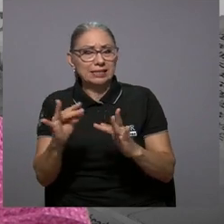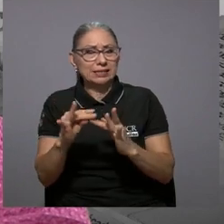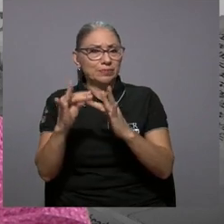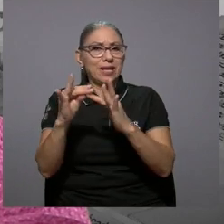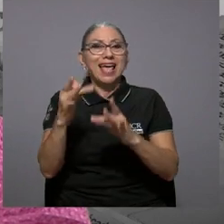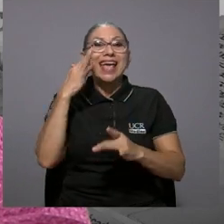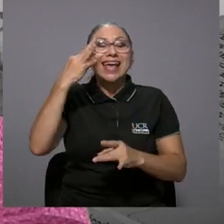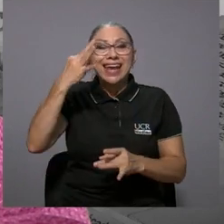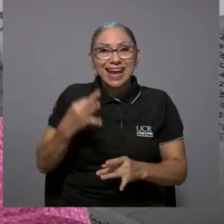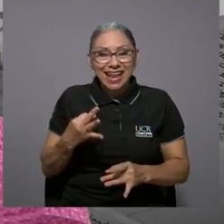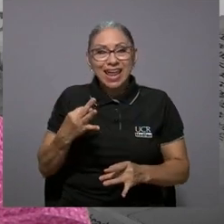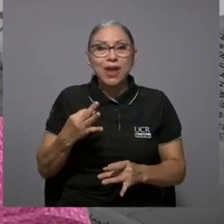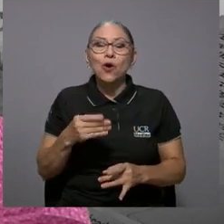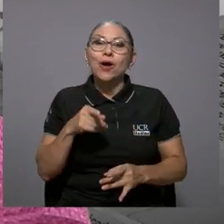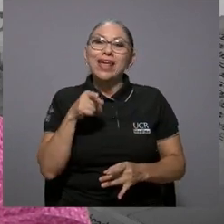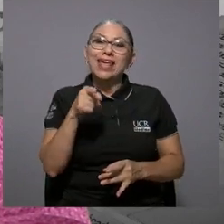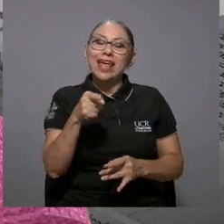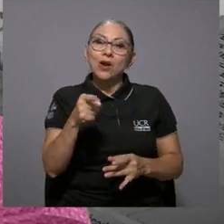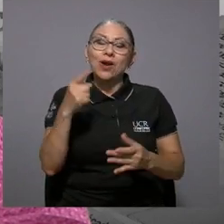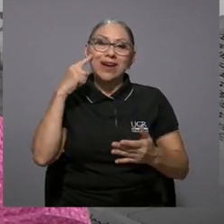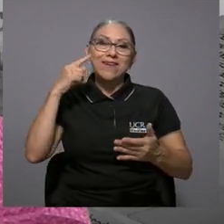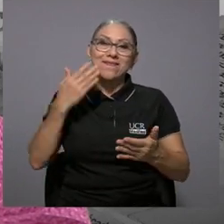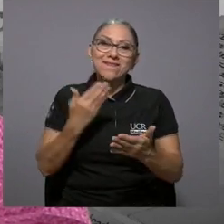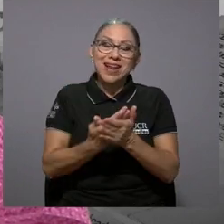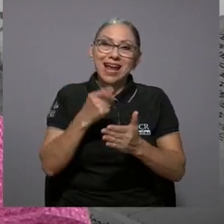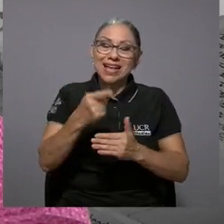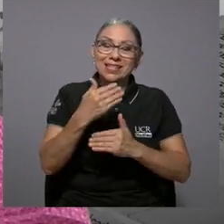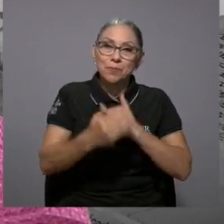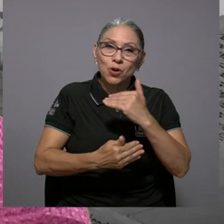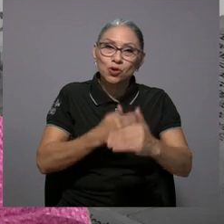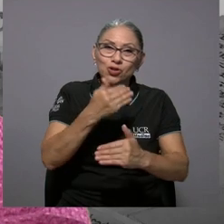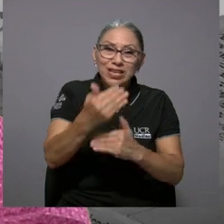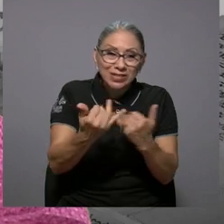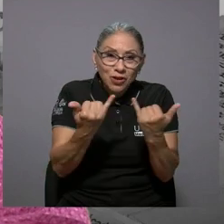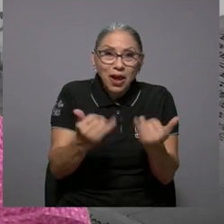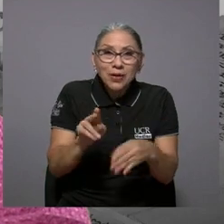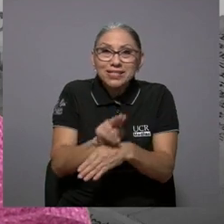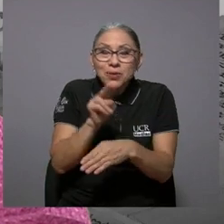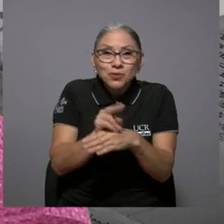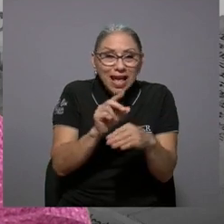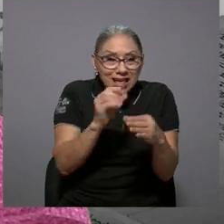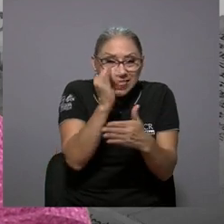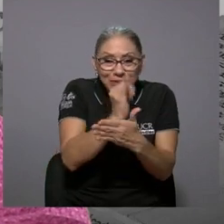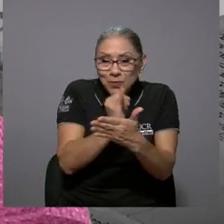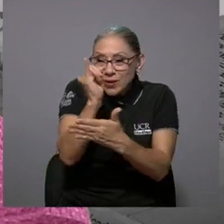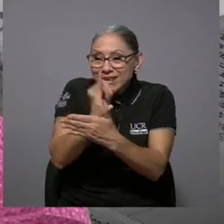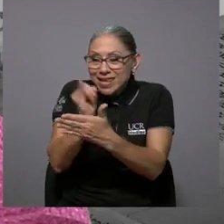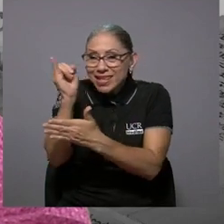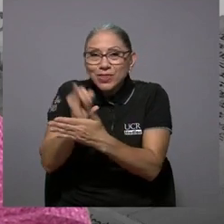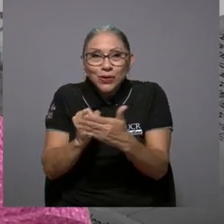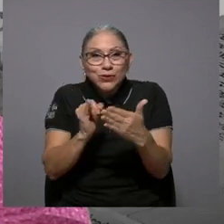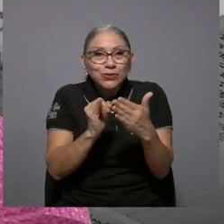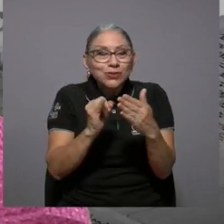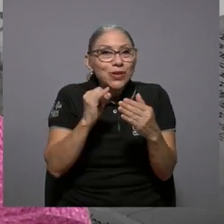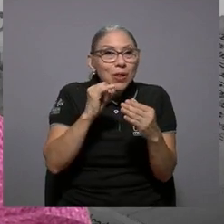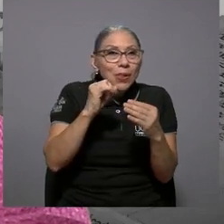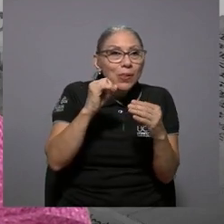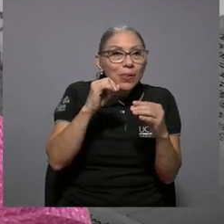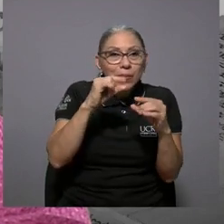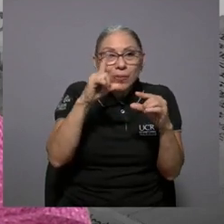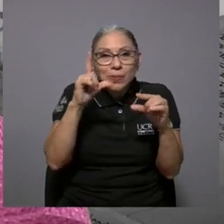que lo que refleja ese proceso de los simbolitos y los dibujitos